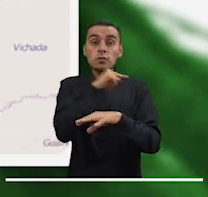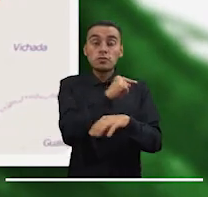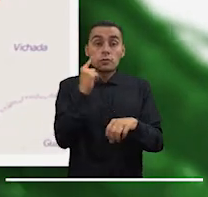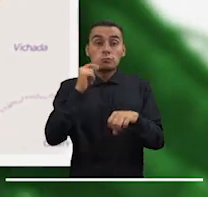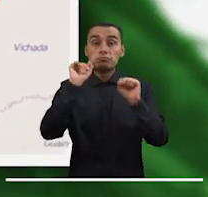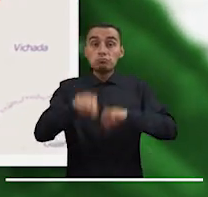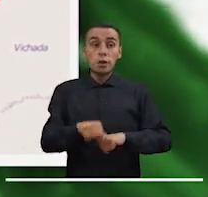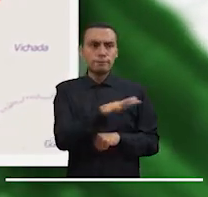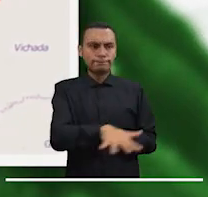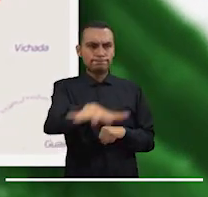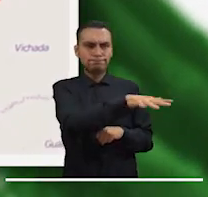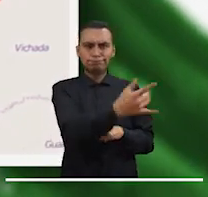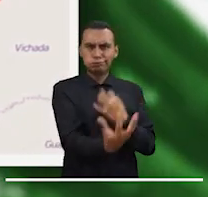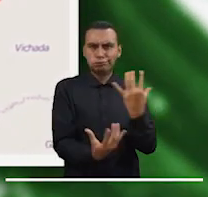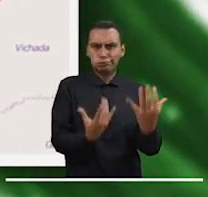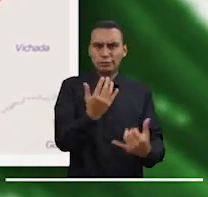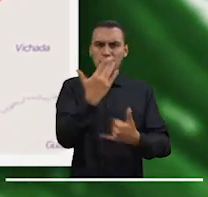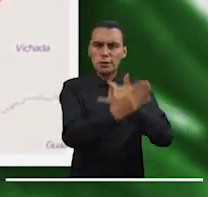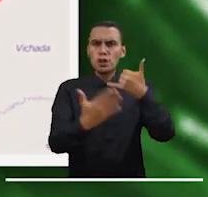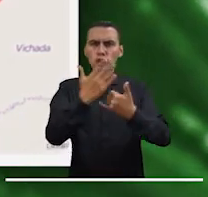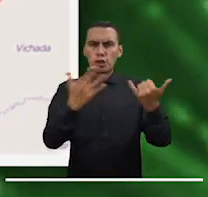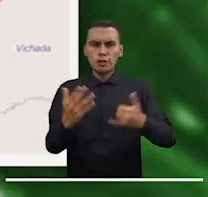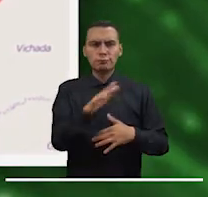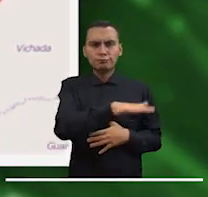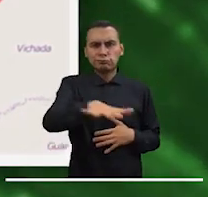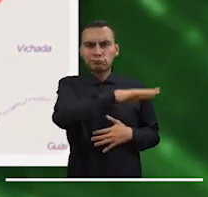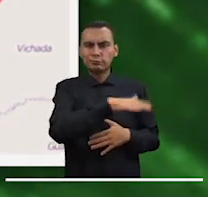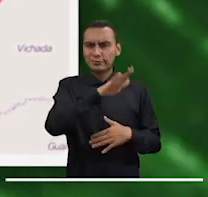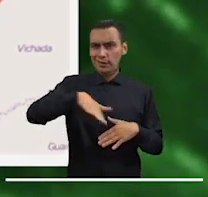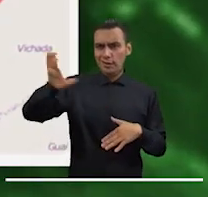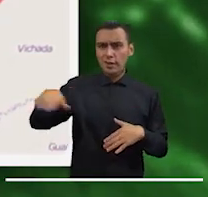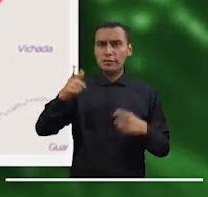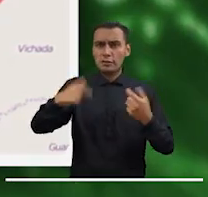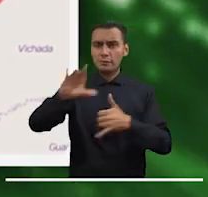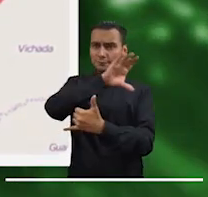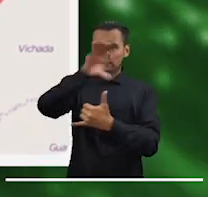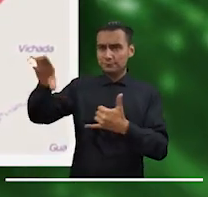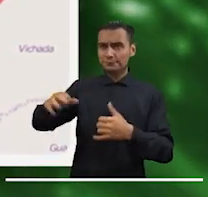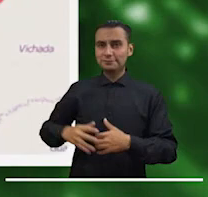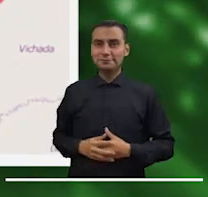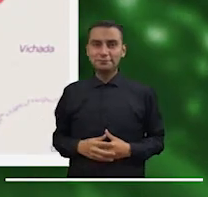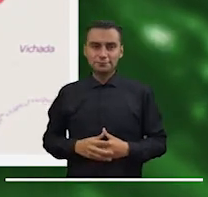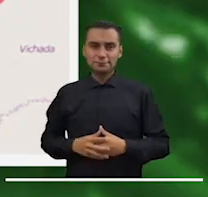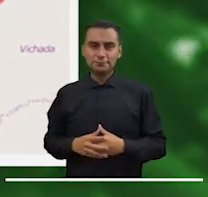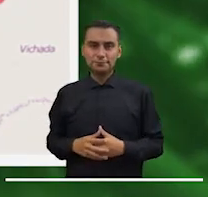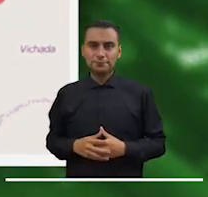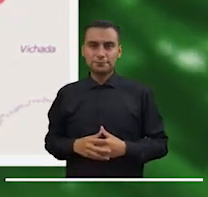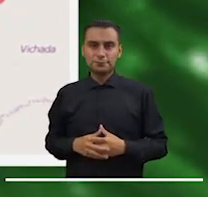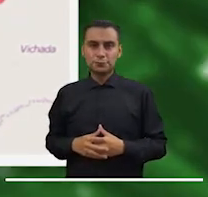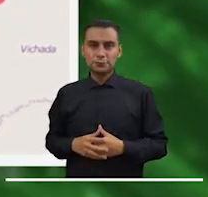Alerta roja por probables incendios en algunos sectores de la Orinoquía, los Andes y el Caribe.